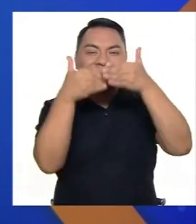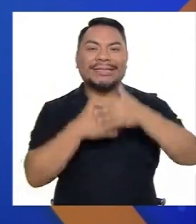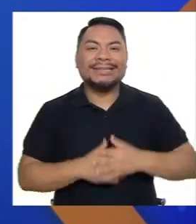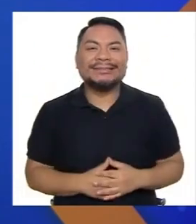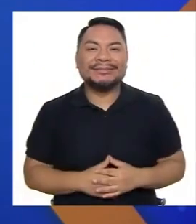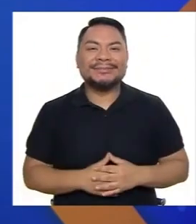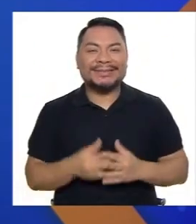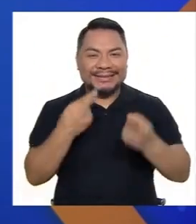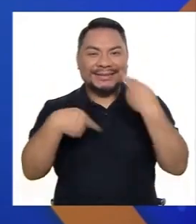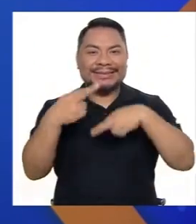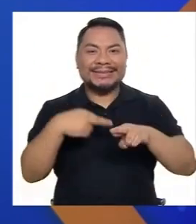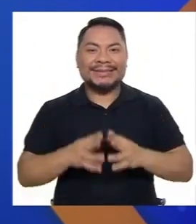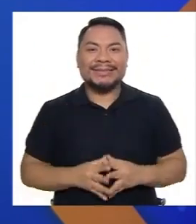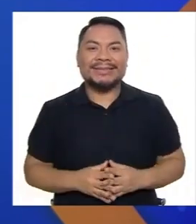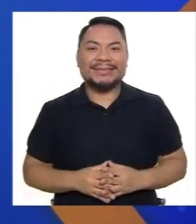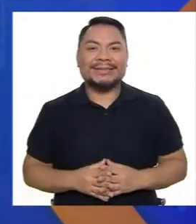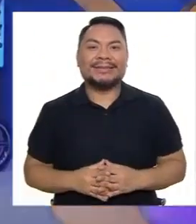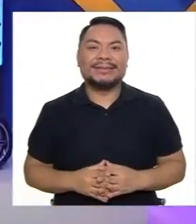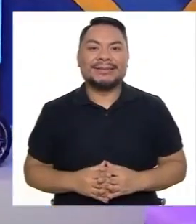autista. Ya regresamos.